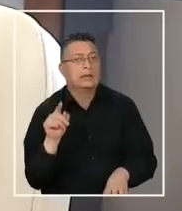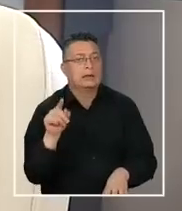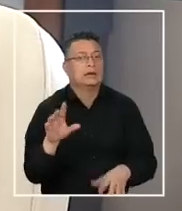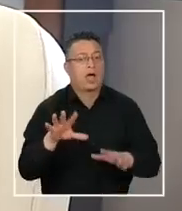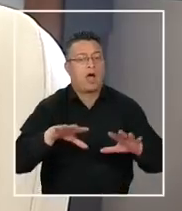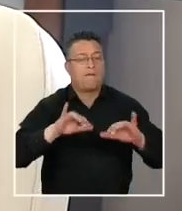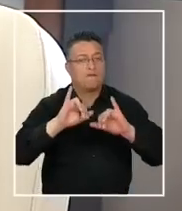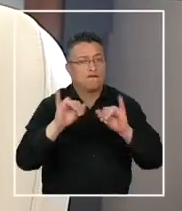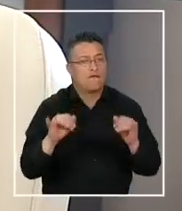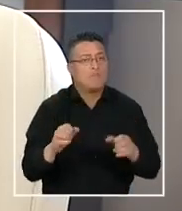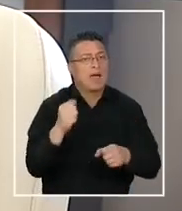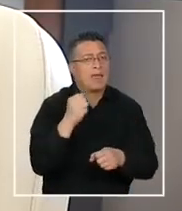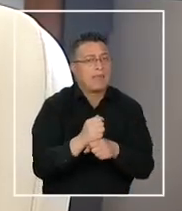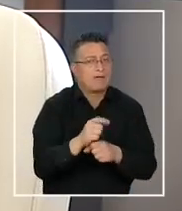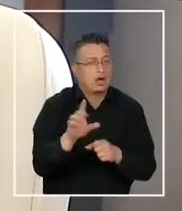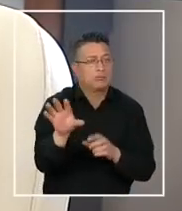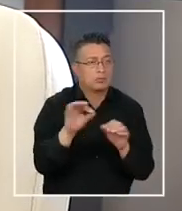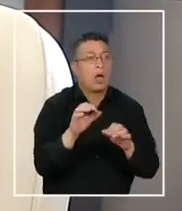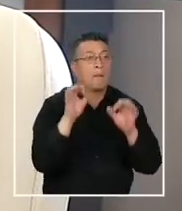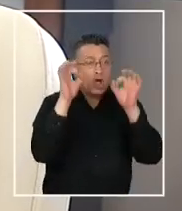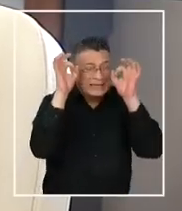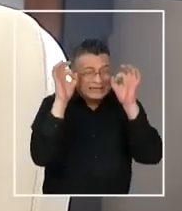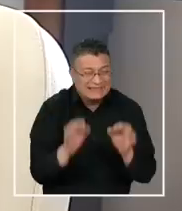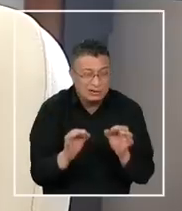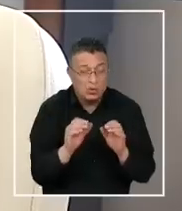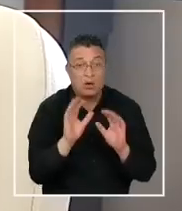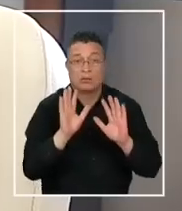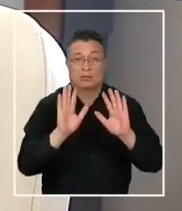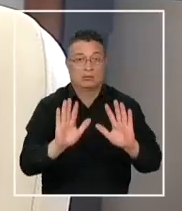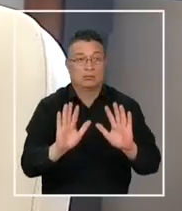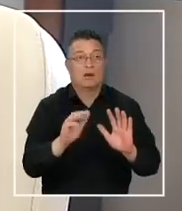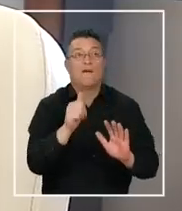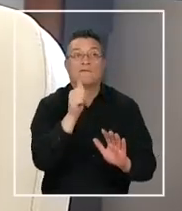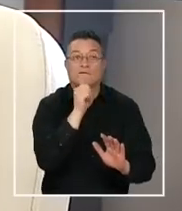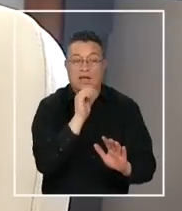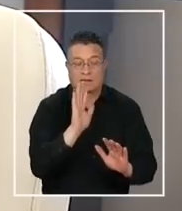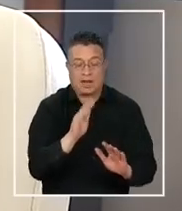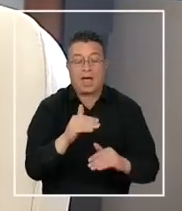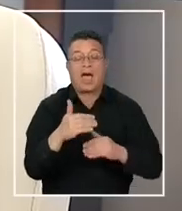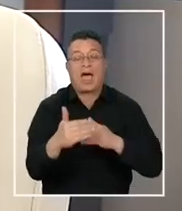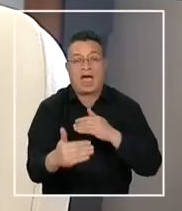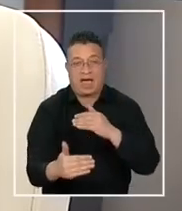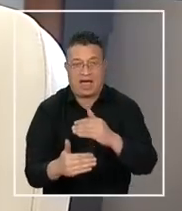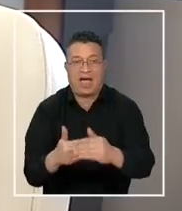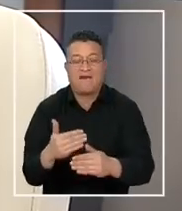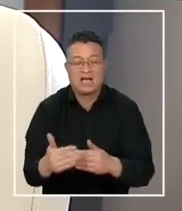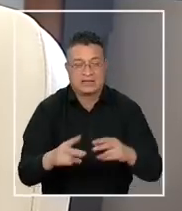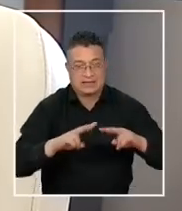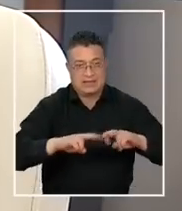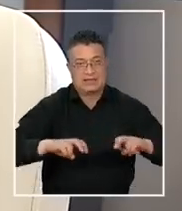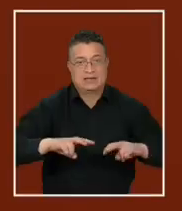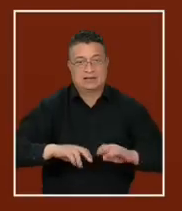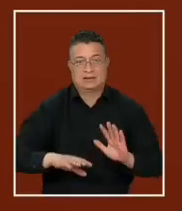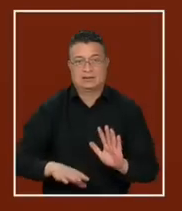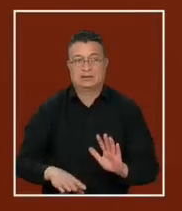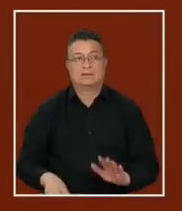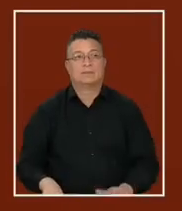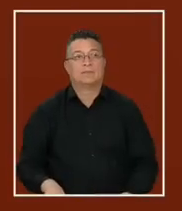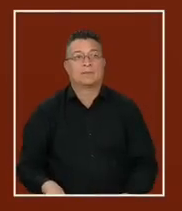modo de actuar, pero para hacer afirmaciones categóricas yo creo que tenemos que avanzar más investigativamente.